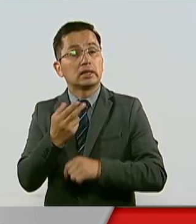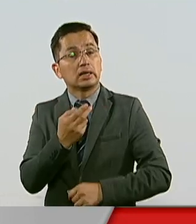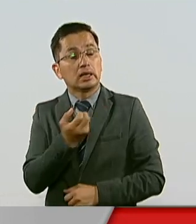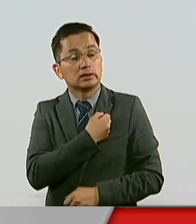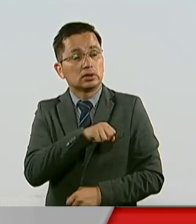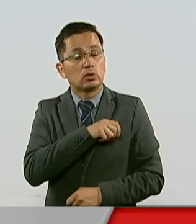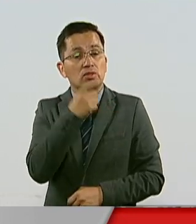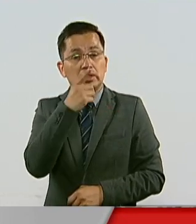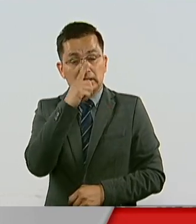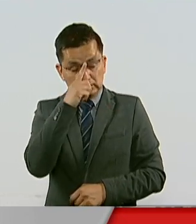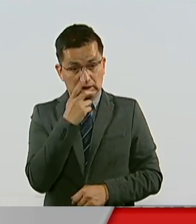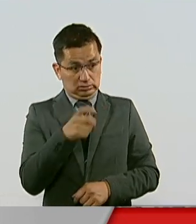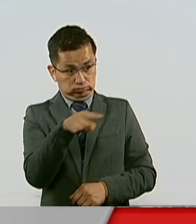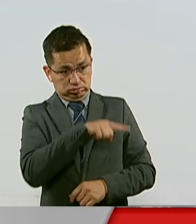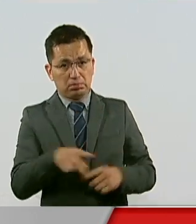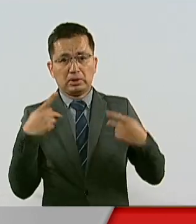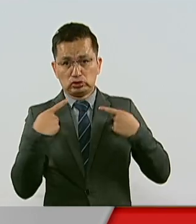personas.